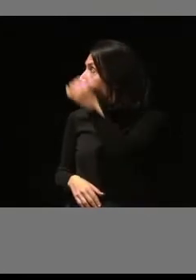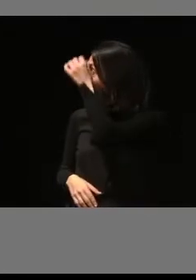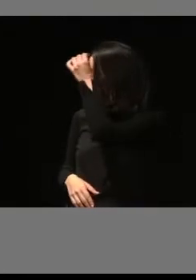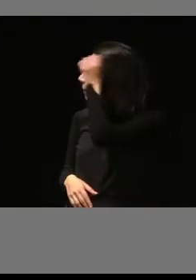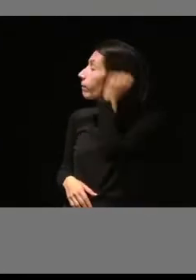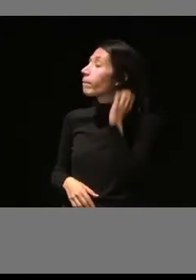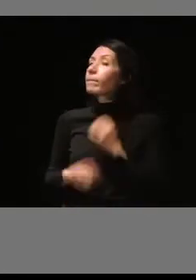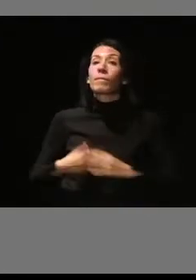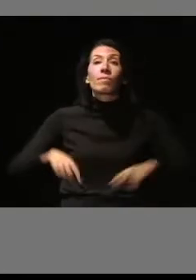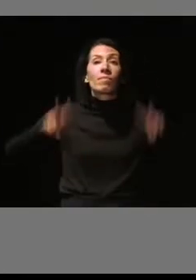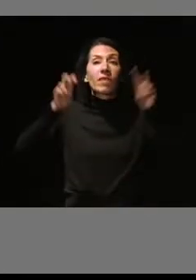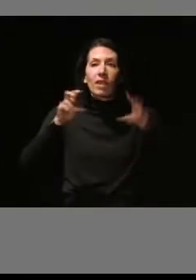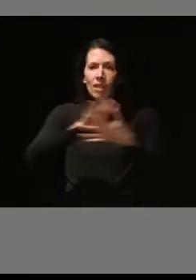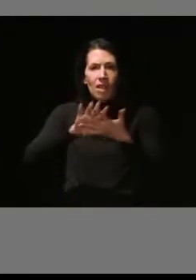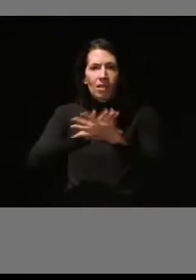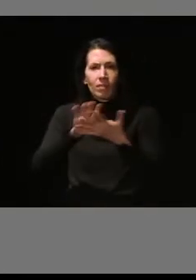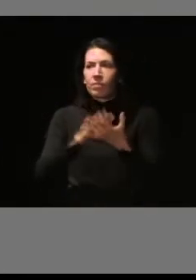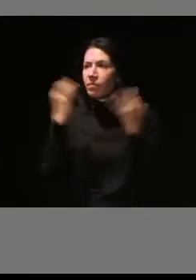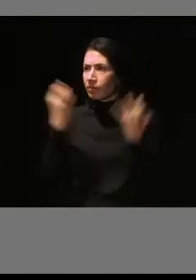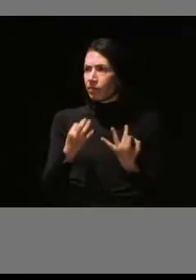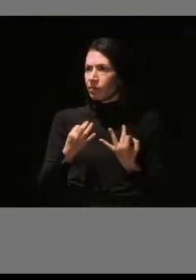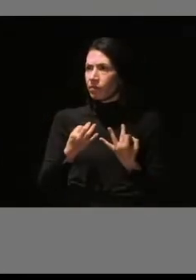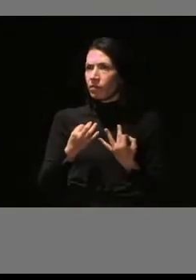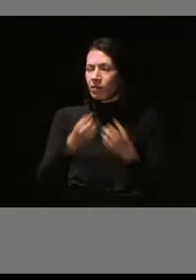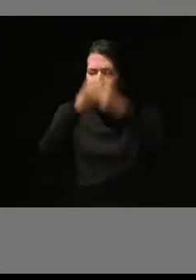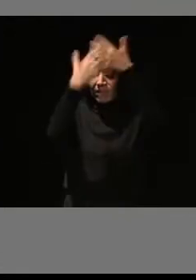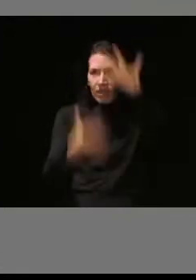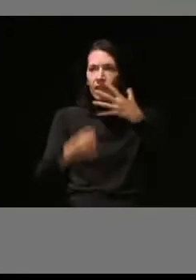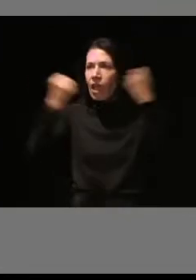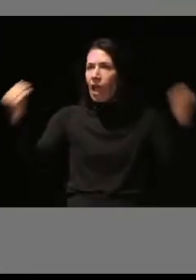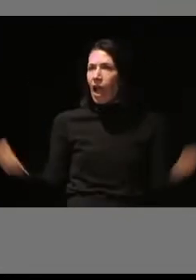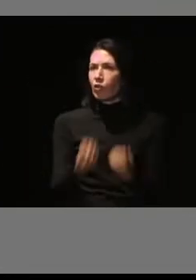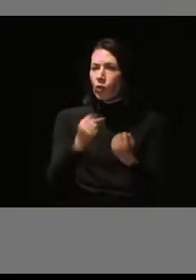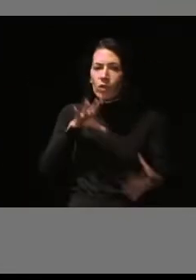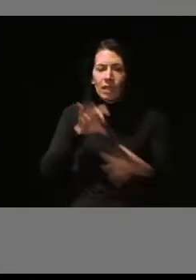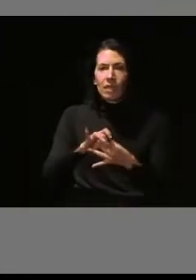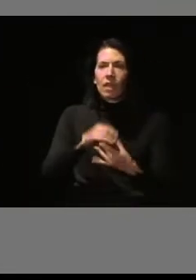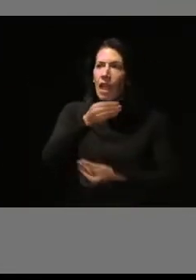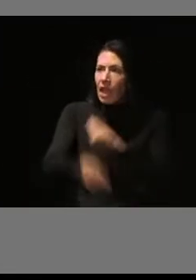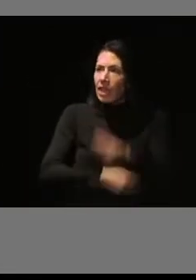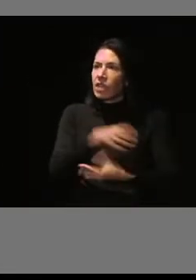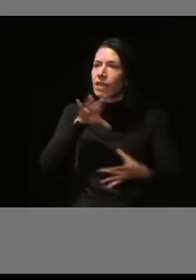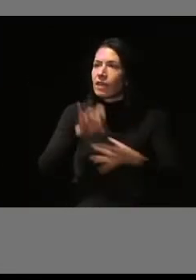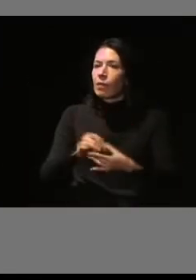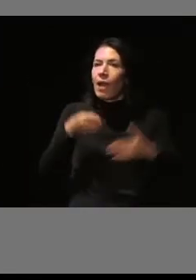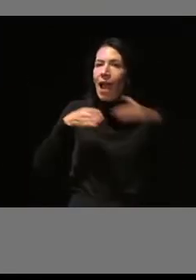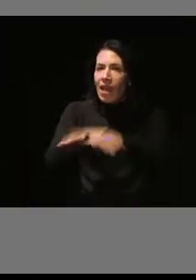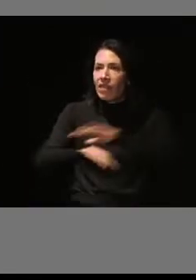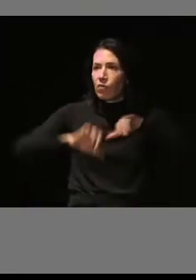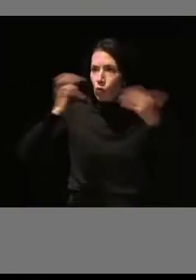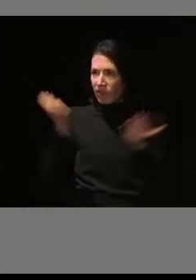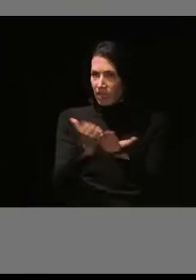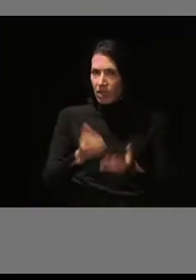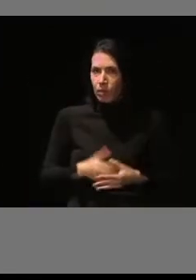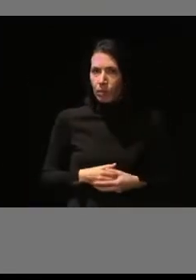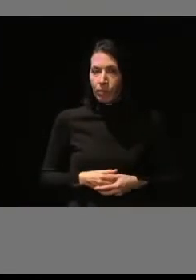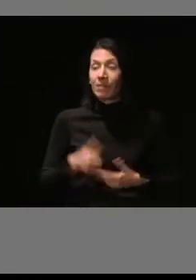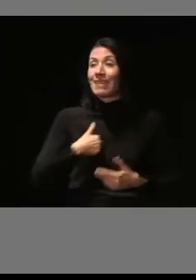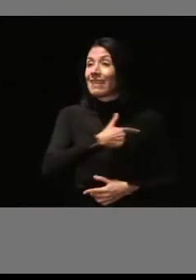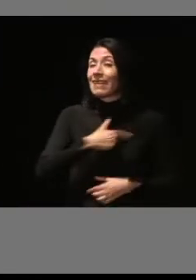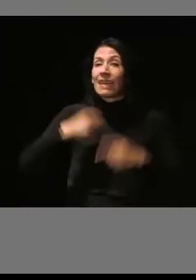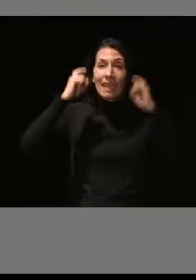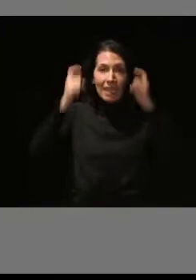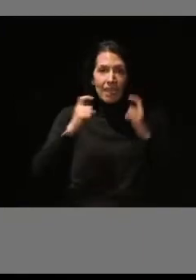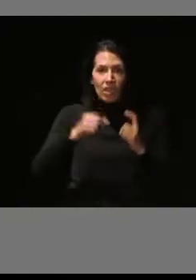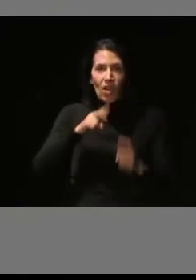El asunto a tratar en este caso son todas las actuaciones realizadas en materia de accesibilidad universal. Voy a intentar